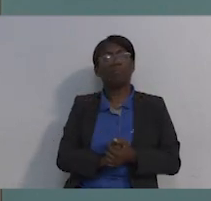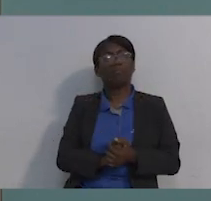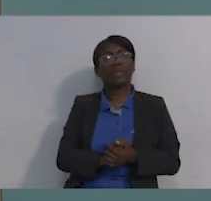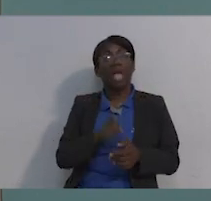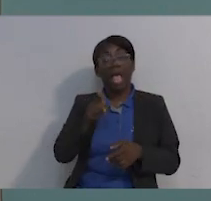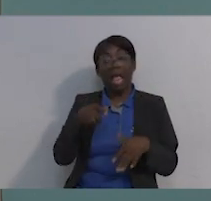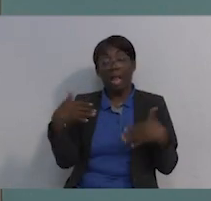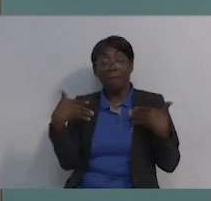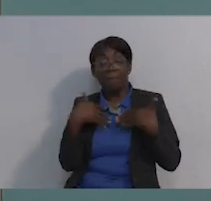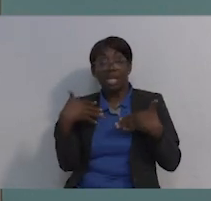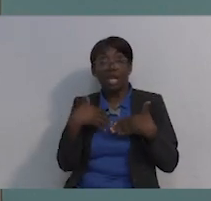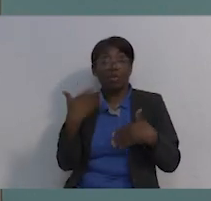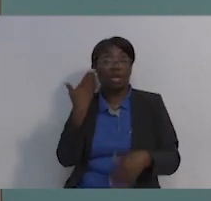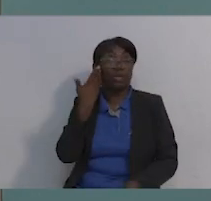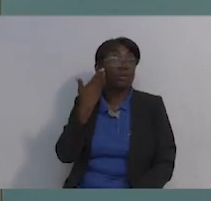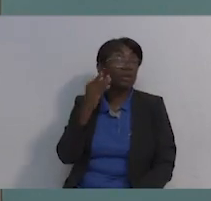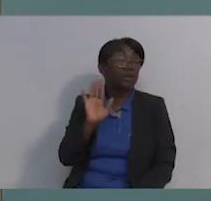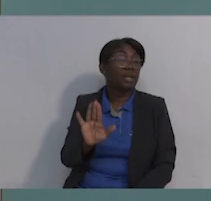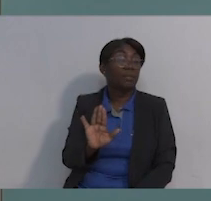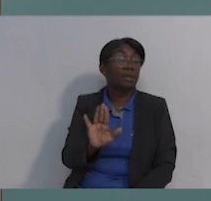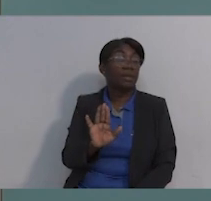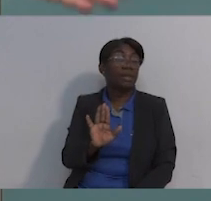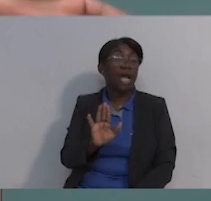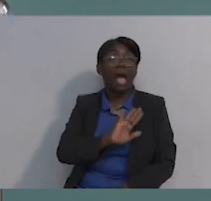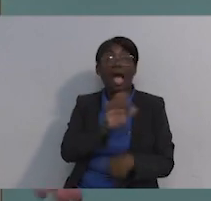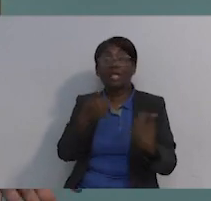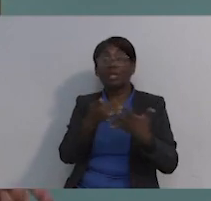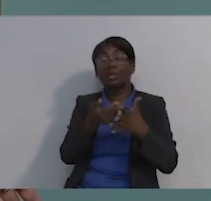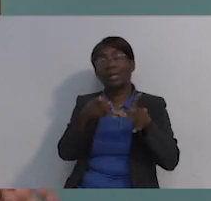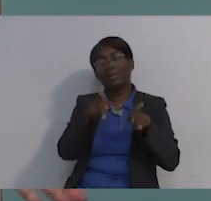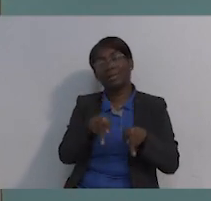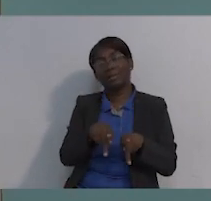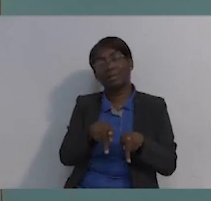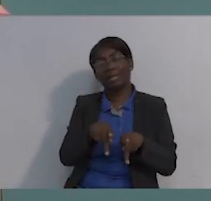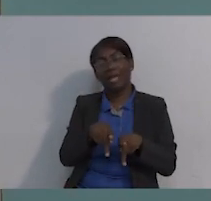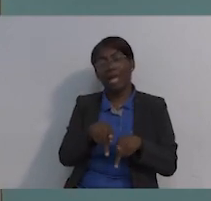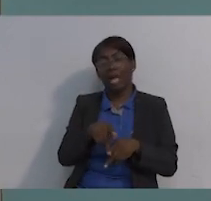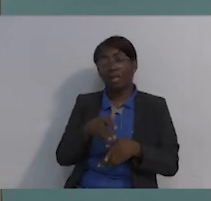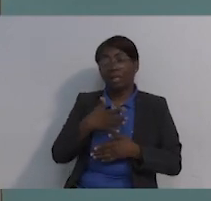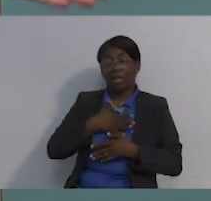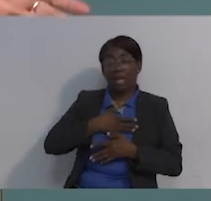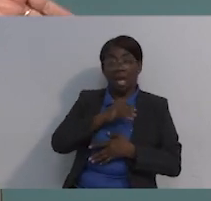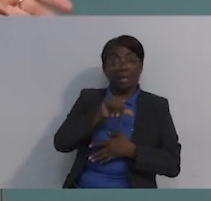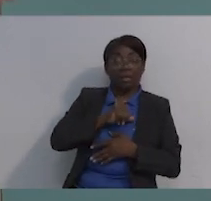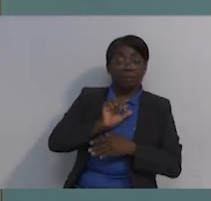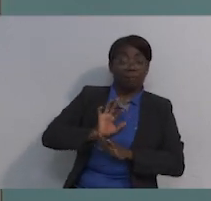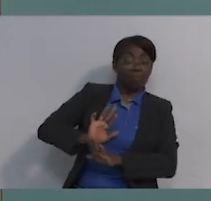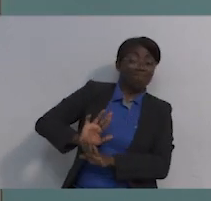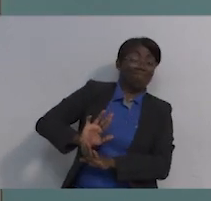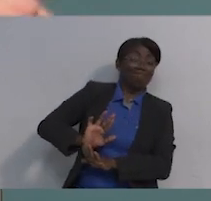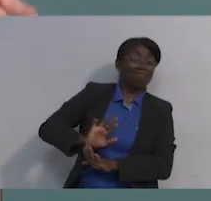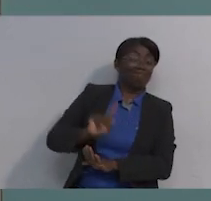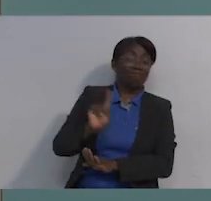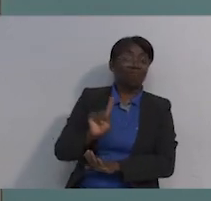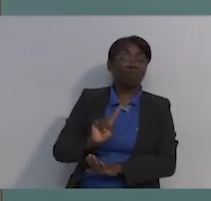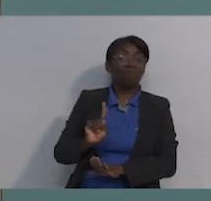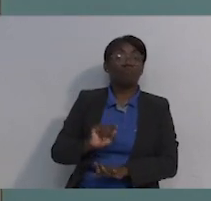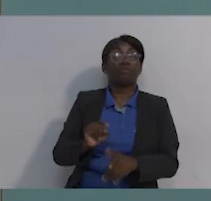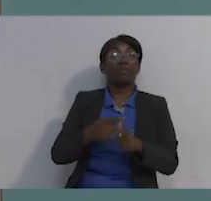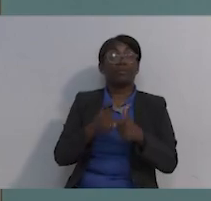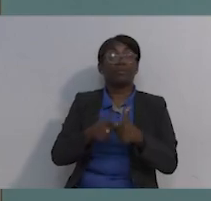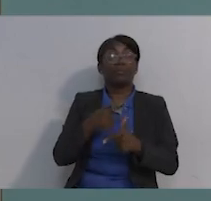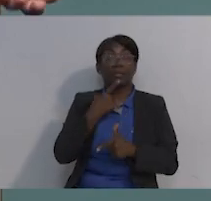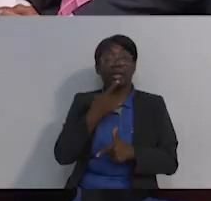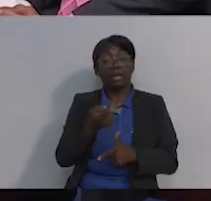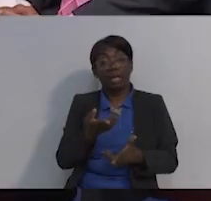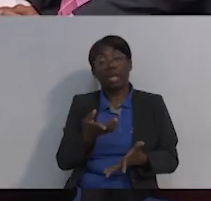como que, bueno, será o no será. Pero si voy a alguien como Julieta, que ya ha pasado por esto por muchos años, capaz